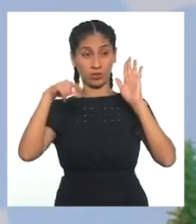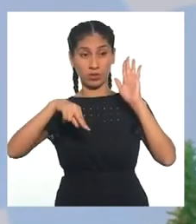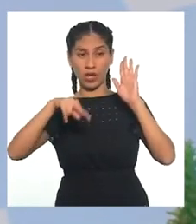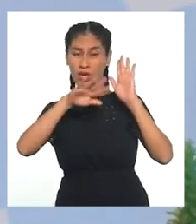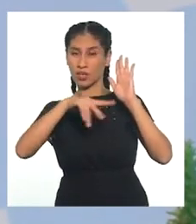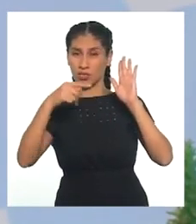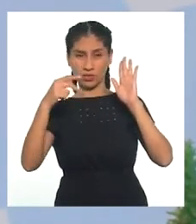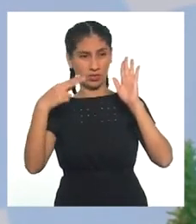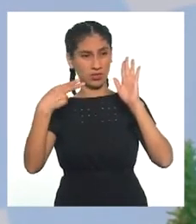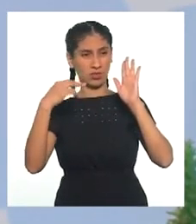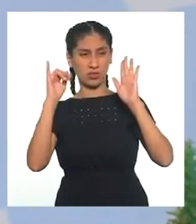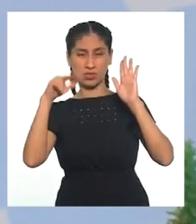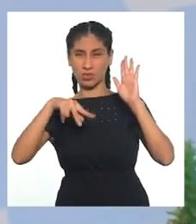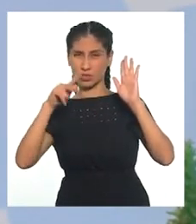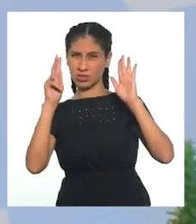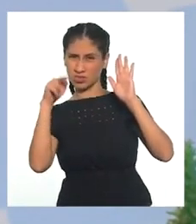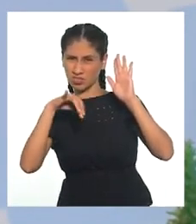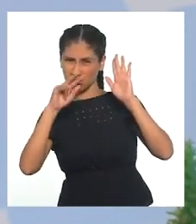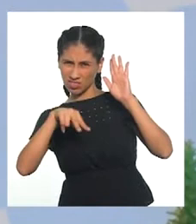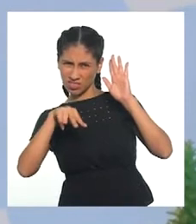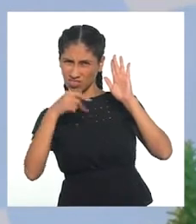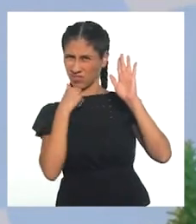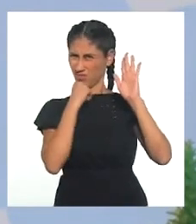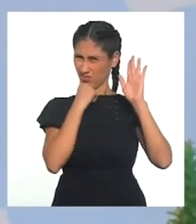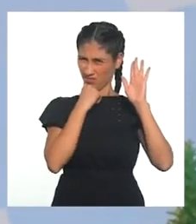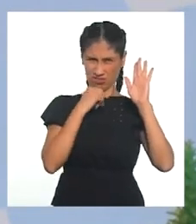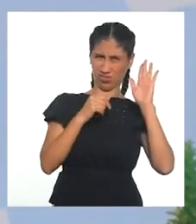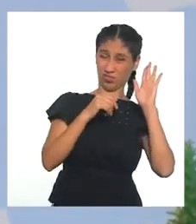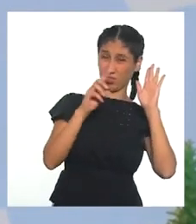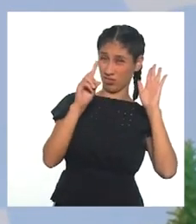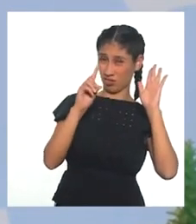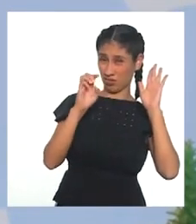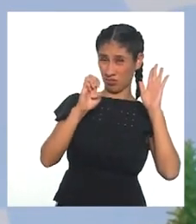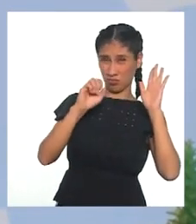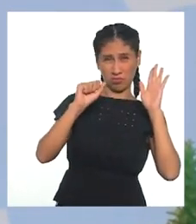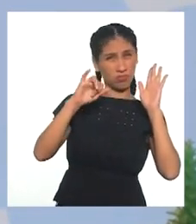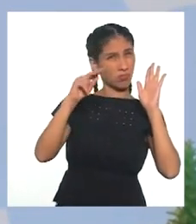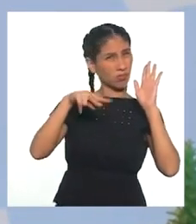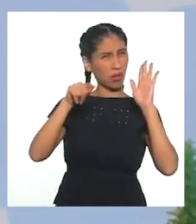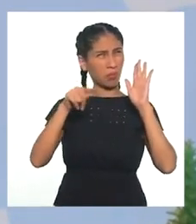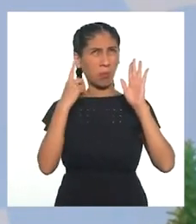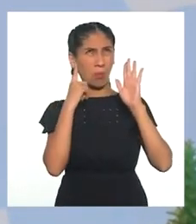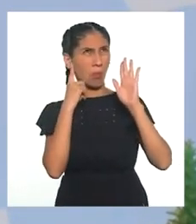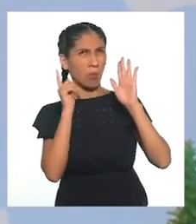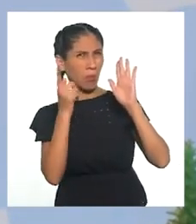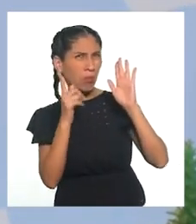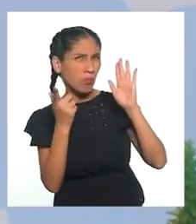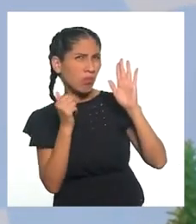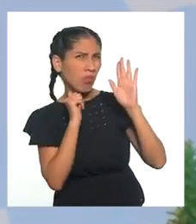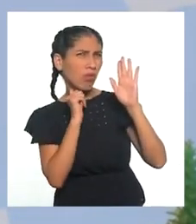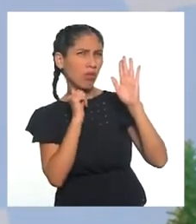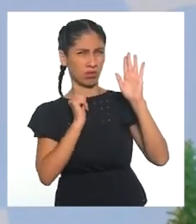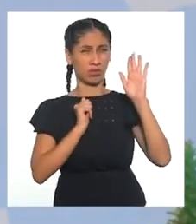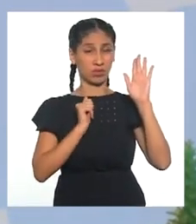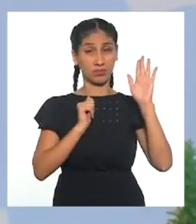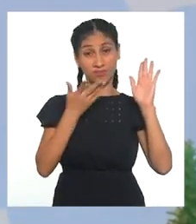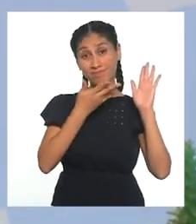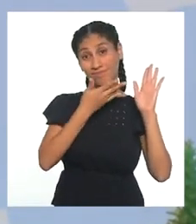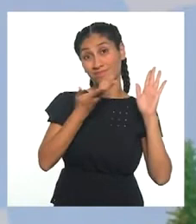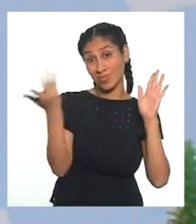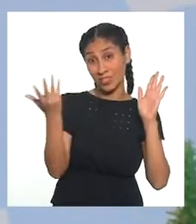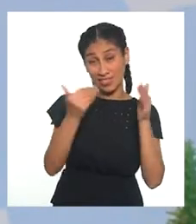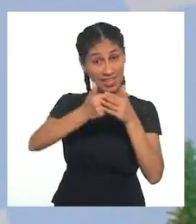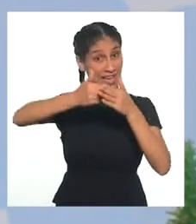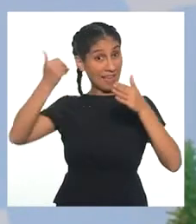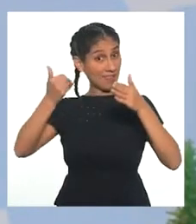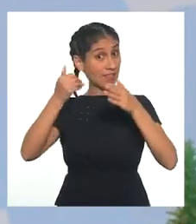¿Design Thinking? Design Thinking. Nunca había escuchado ese término. ¿Te parece bien si antes